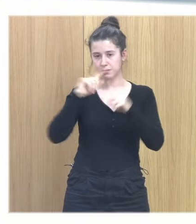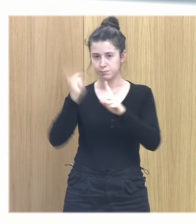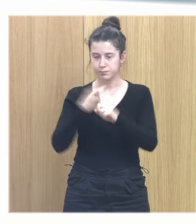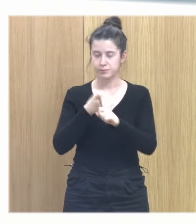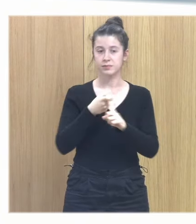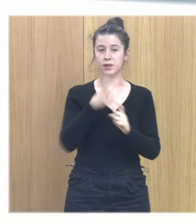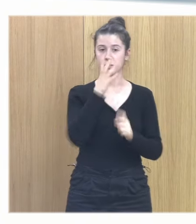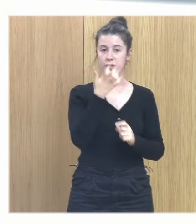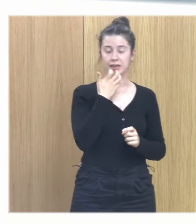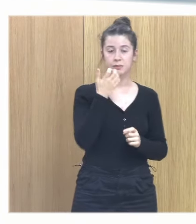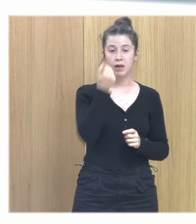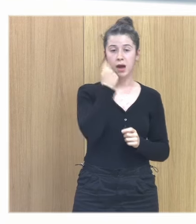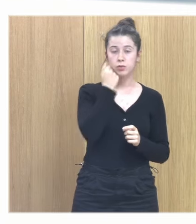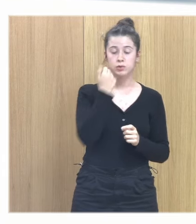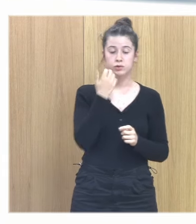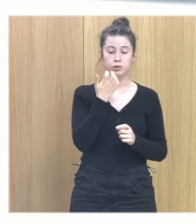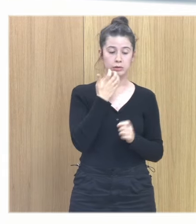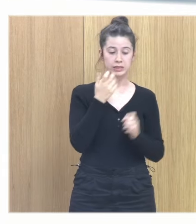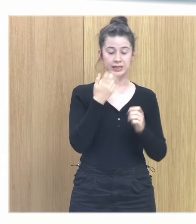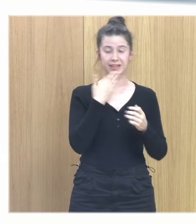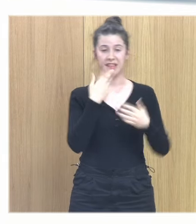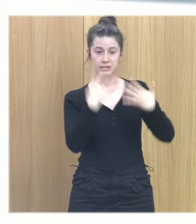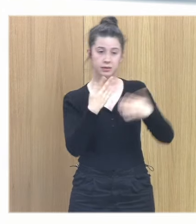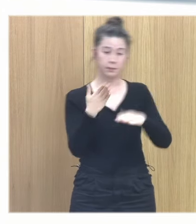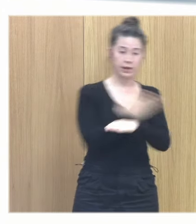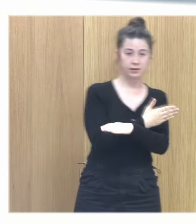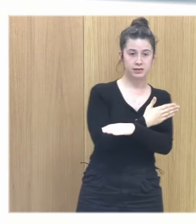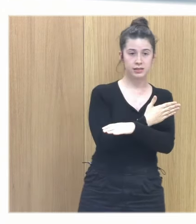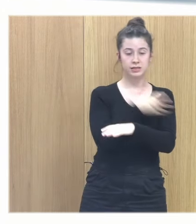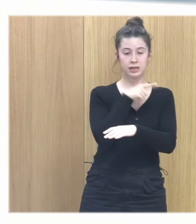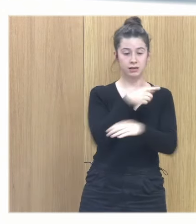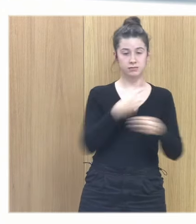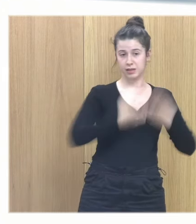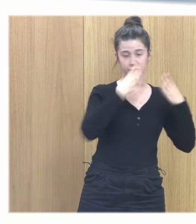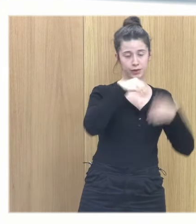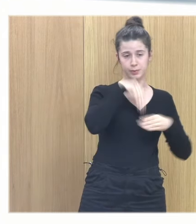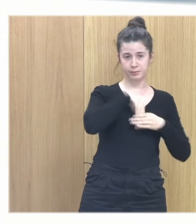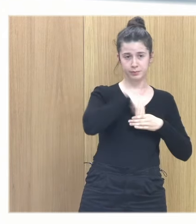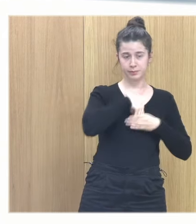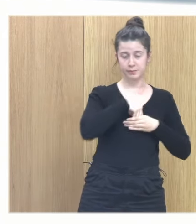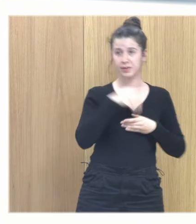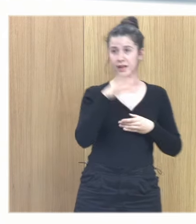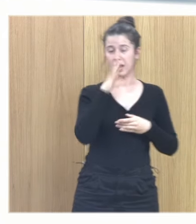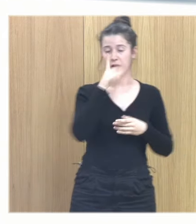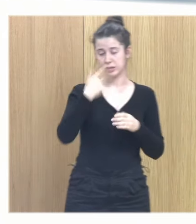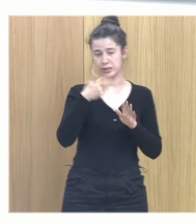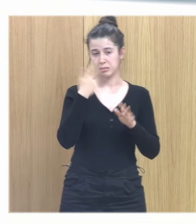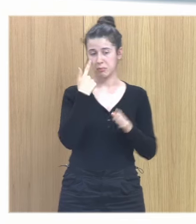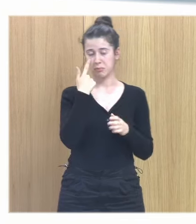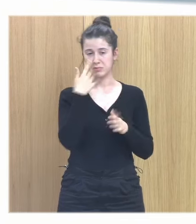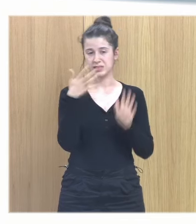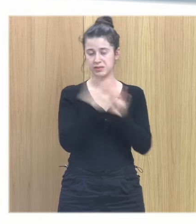si el abuso llegó antes de los 7-8 años se va a quedar en el edificio y ahora veremos qué significa o a qué llamo yo. Esto